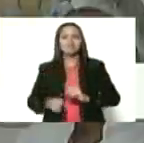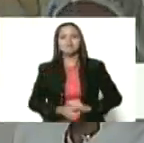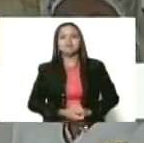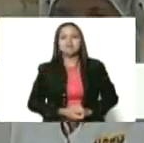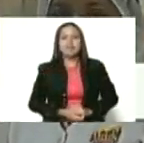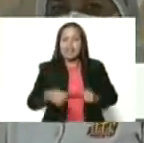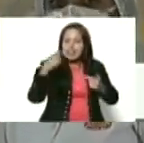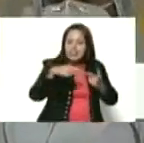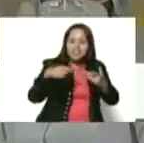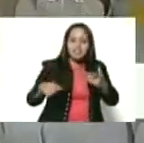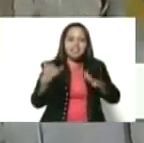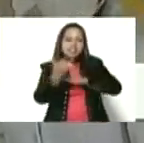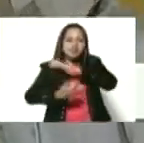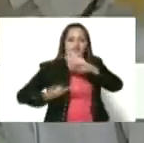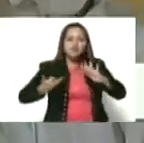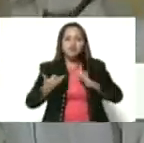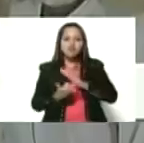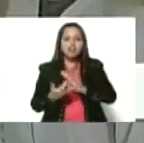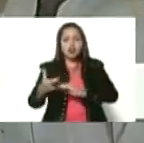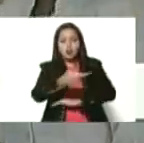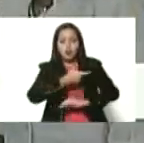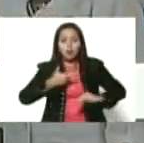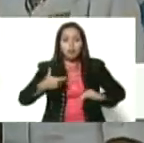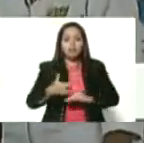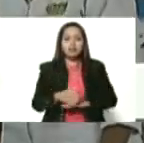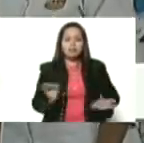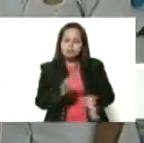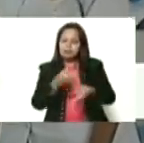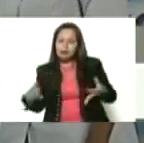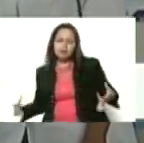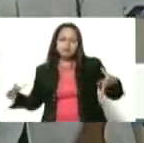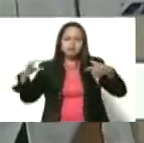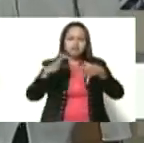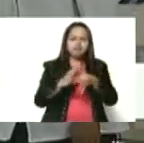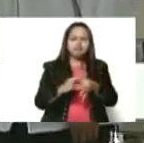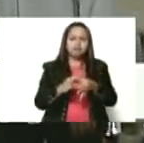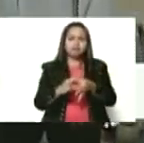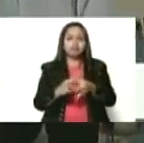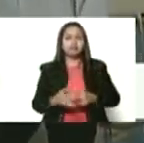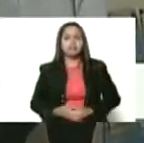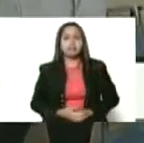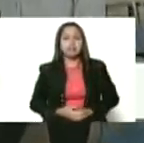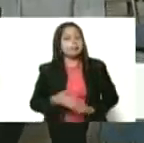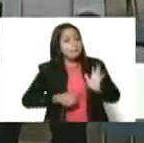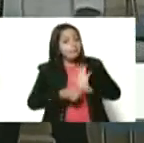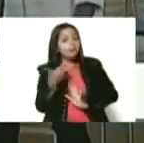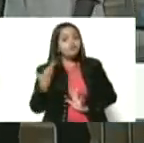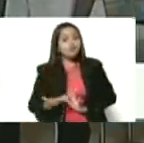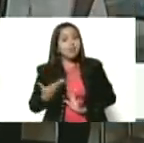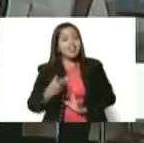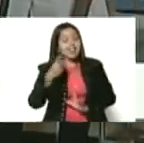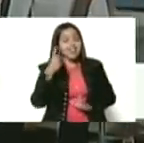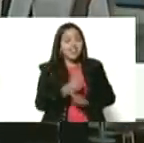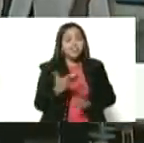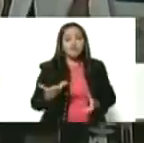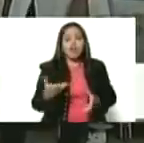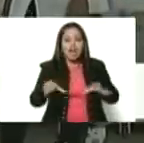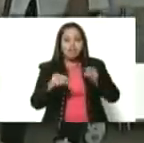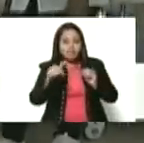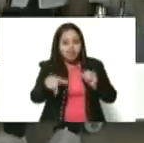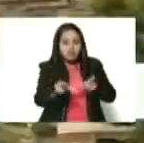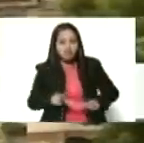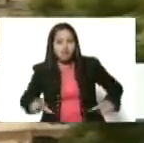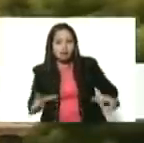desde las distintas instituciones de nuestro gobierno, en perfecta unidad, que es una de las cosas que debemos reconocer hoy acá,